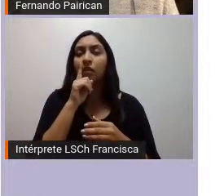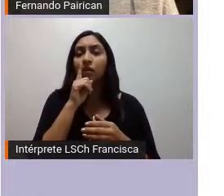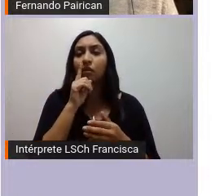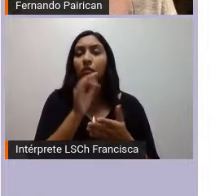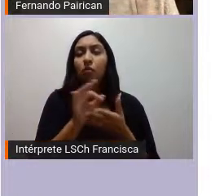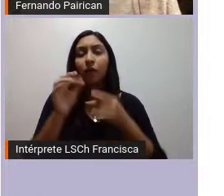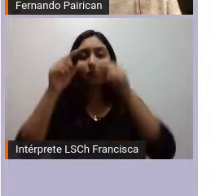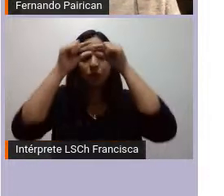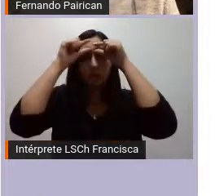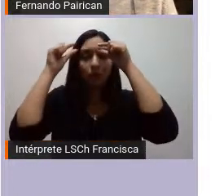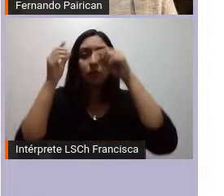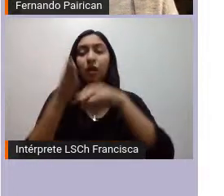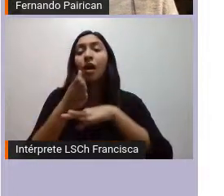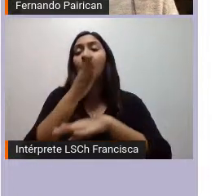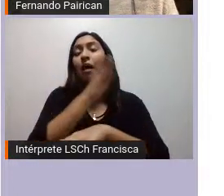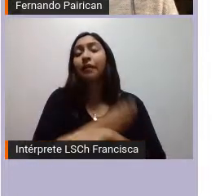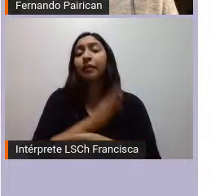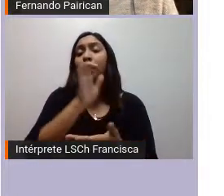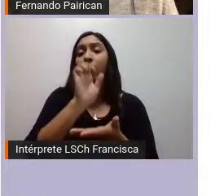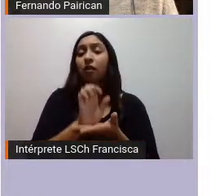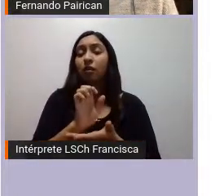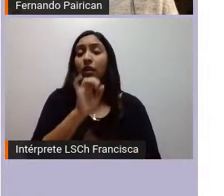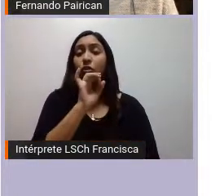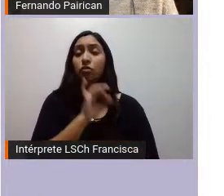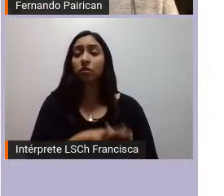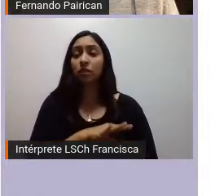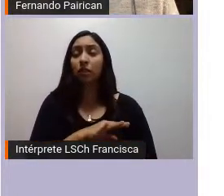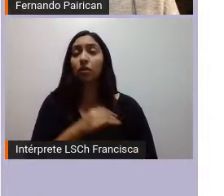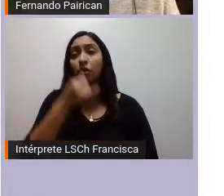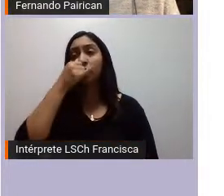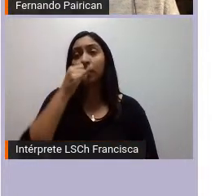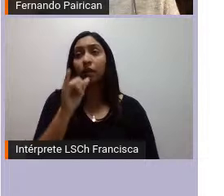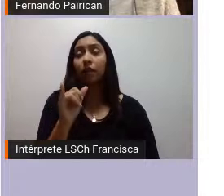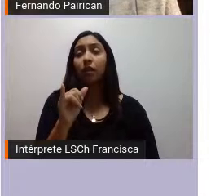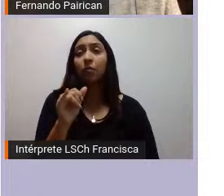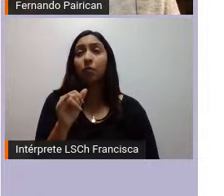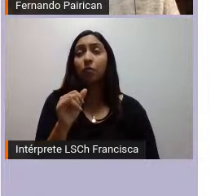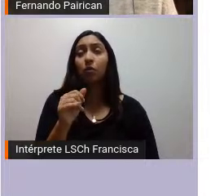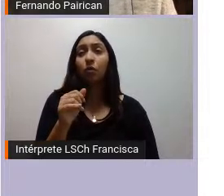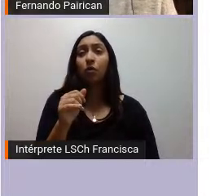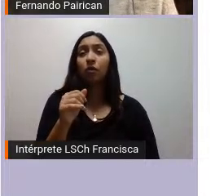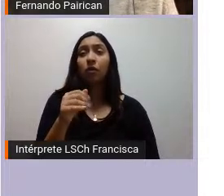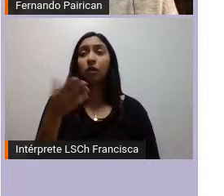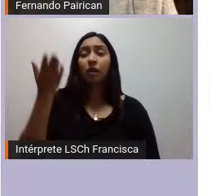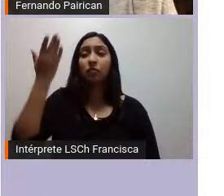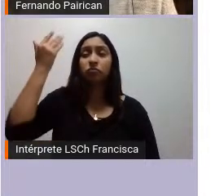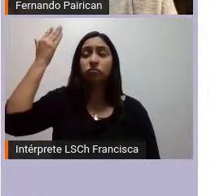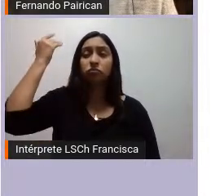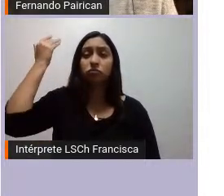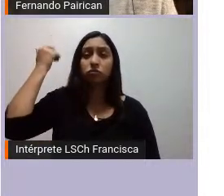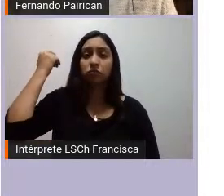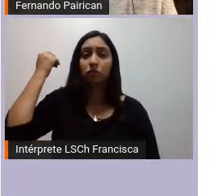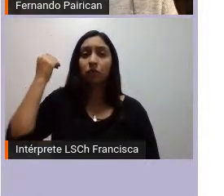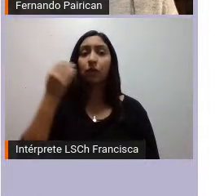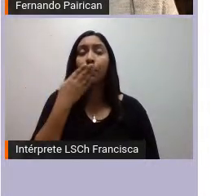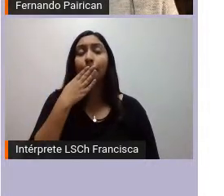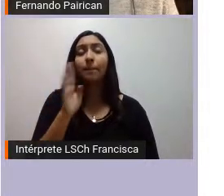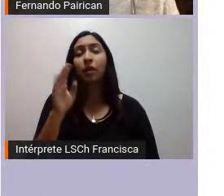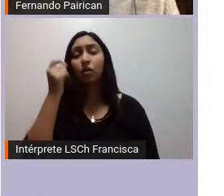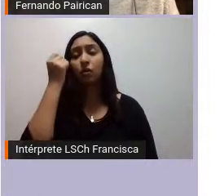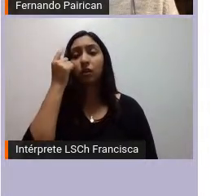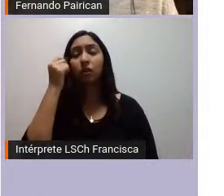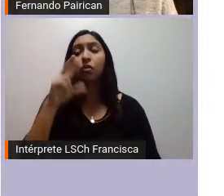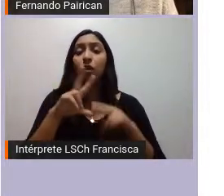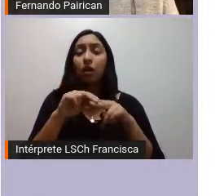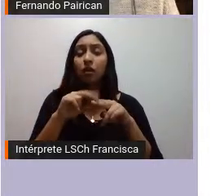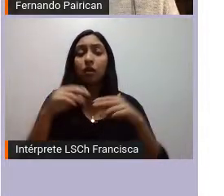es decir estoy hablando incluso de los tiempos hispanos y que tal vez quien mejor lo comprendió esta antigua práctica del